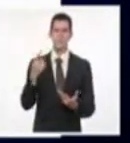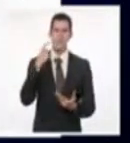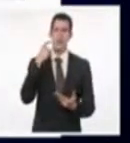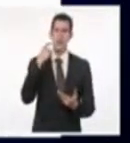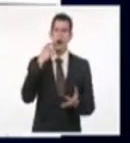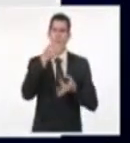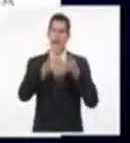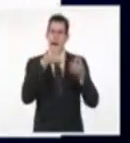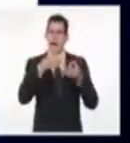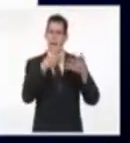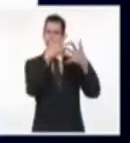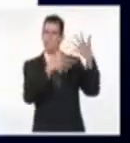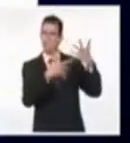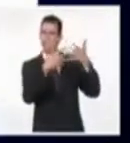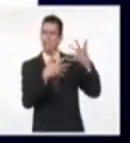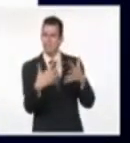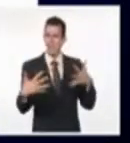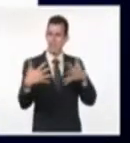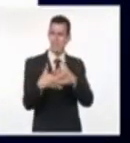muestro completo.